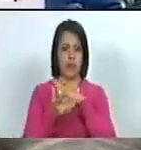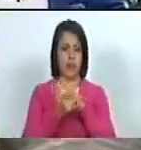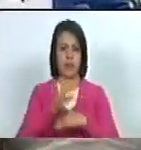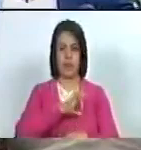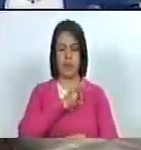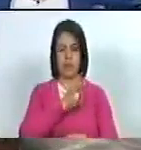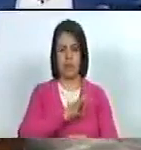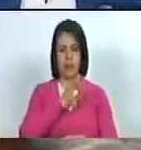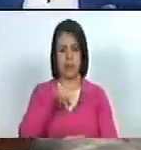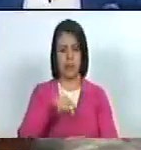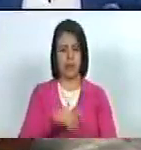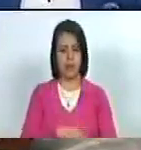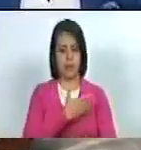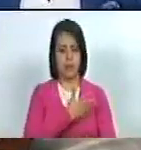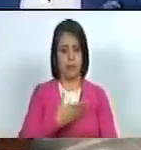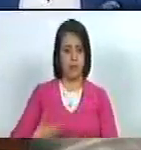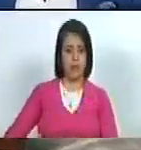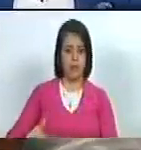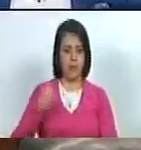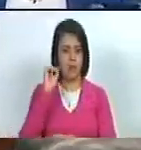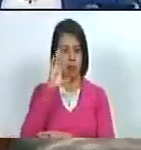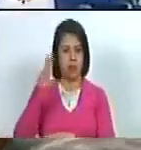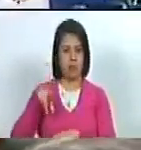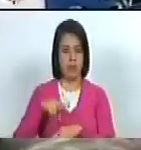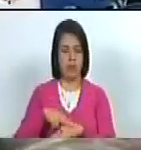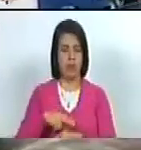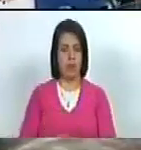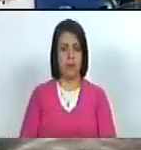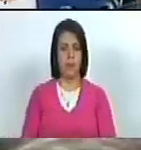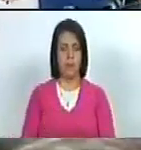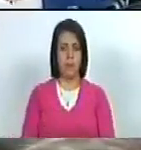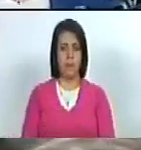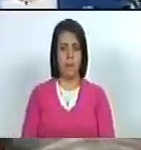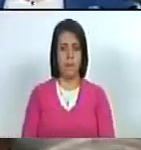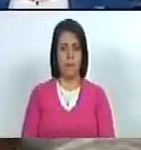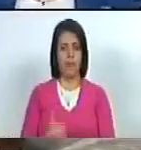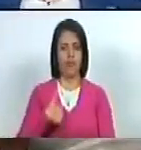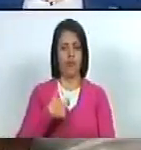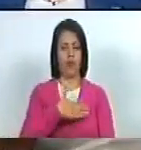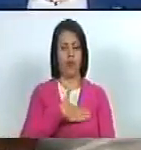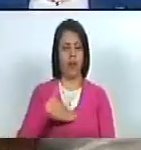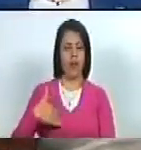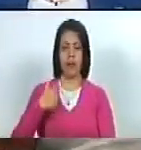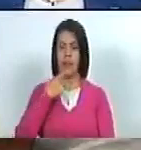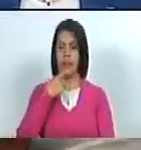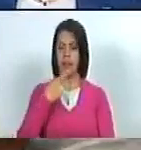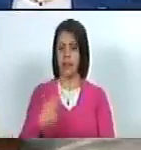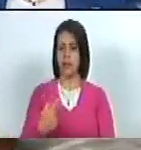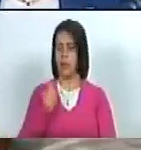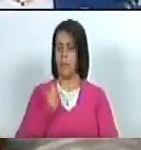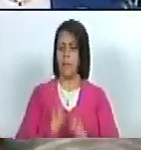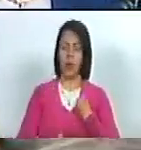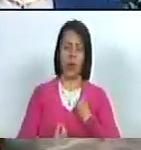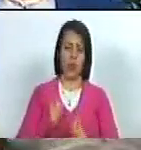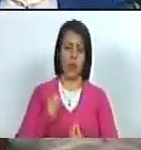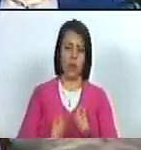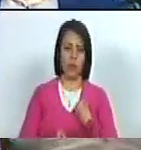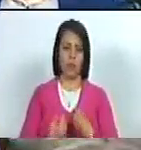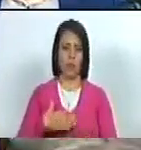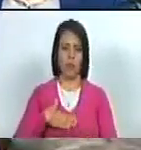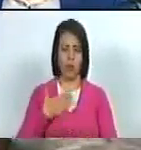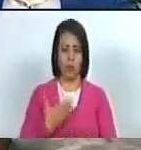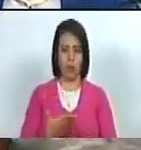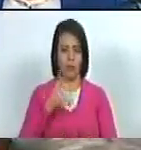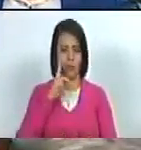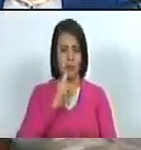de la presidencia de la Asamblea Nacional. Yo quería expresar una preocupación que podría